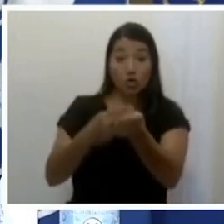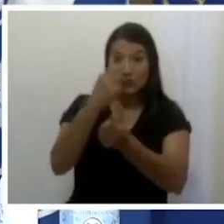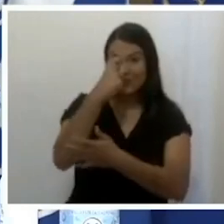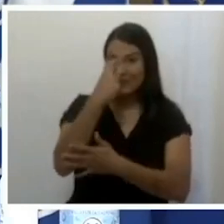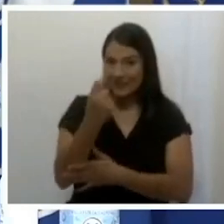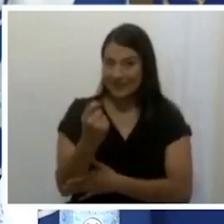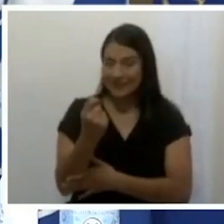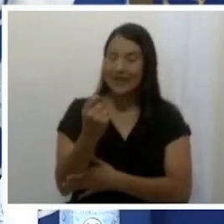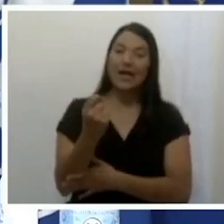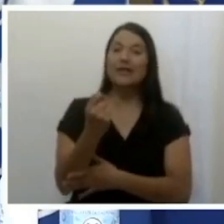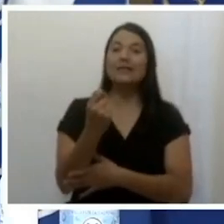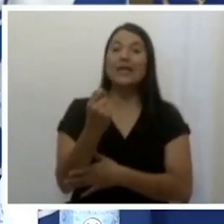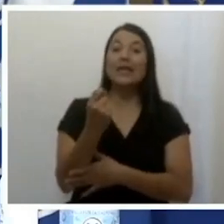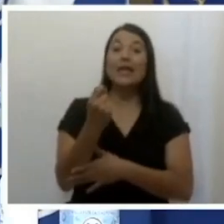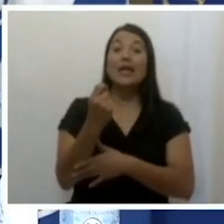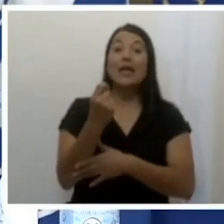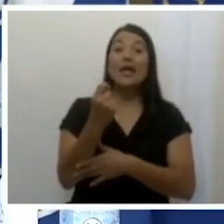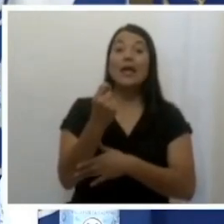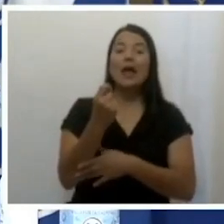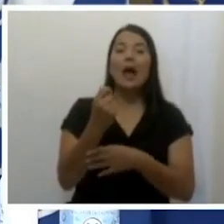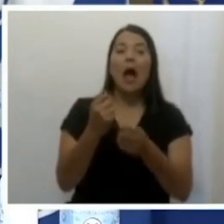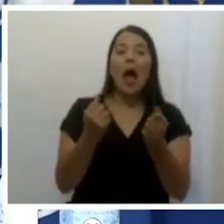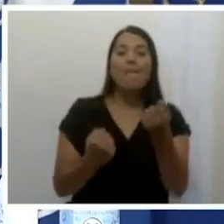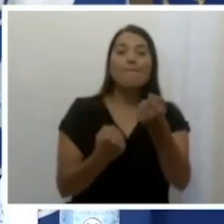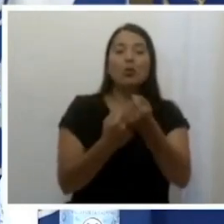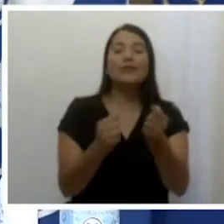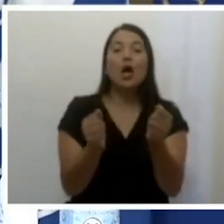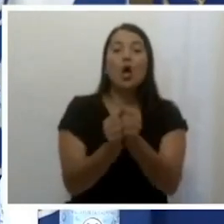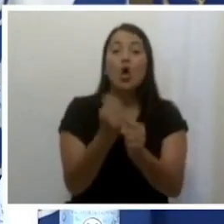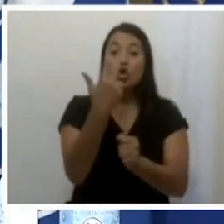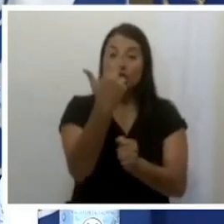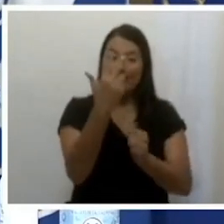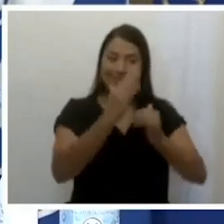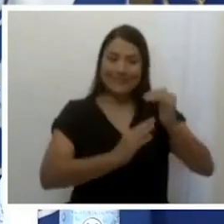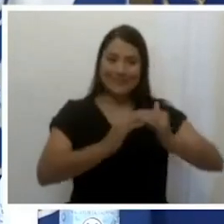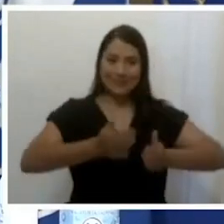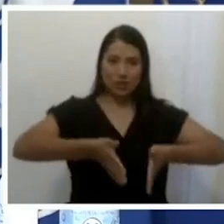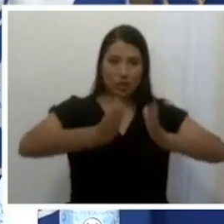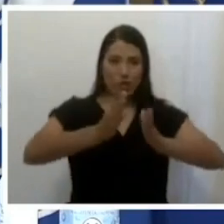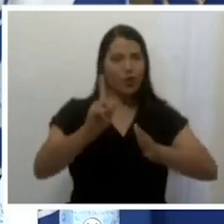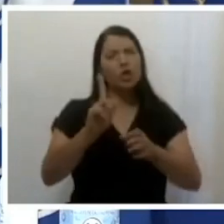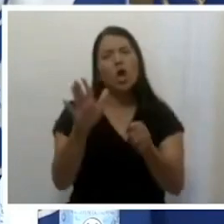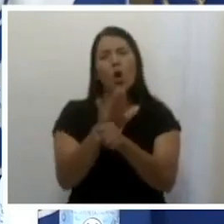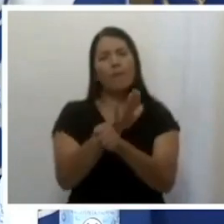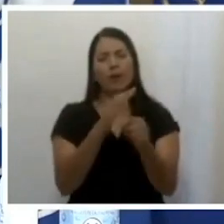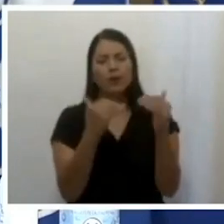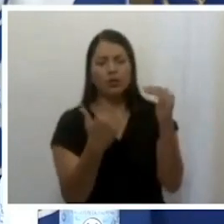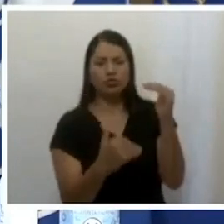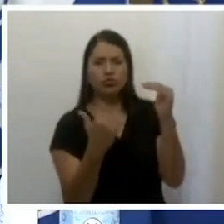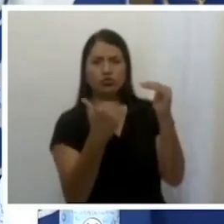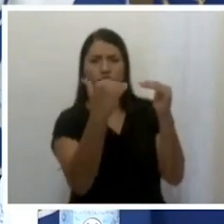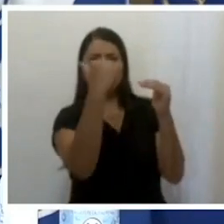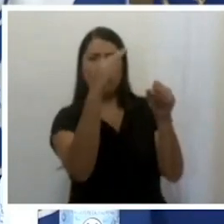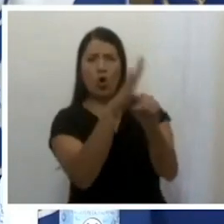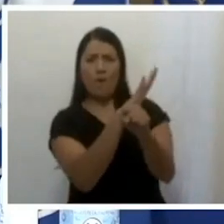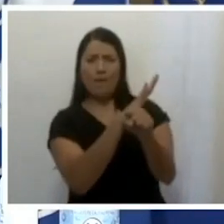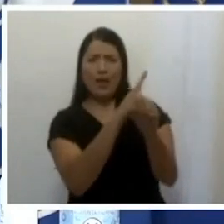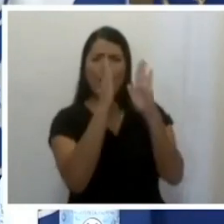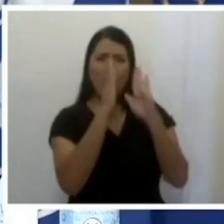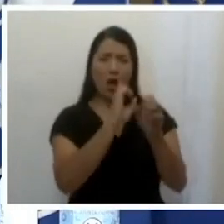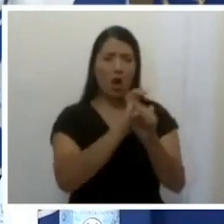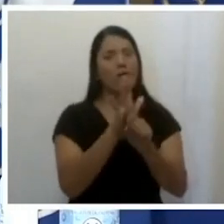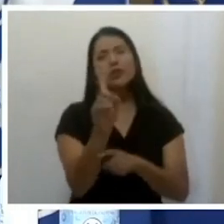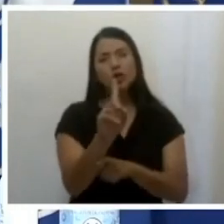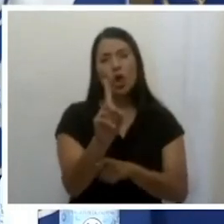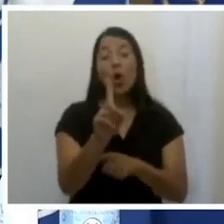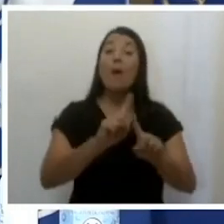está aportando tres torres, no completas, pero en tres torres diferentes del hospital se están atendiendo pacientes COVID.